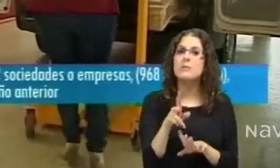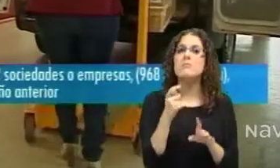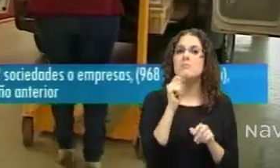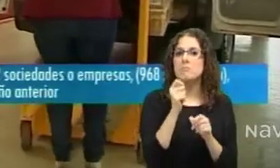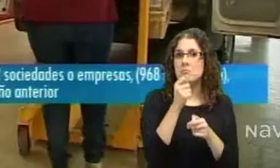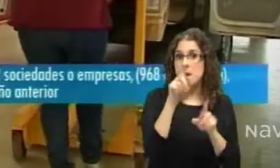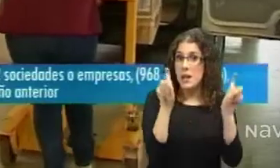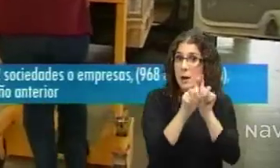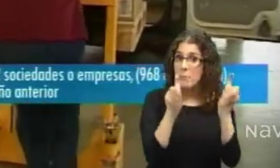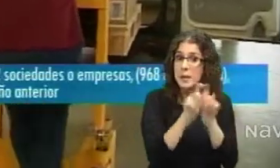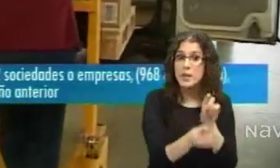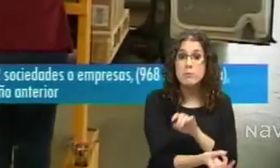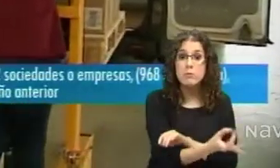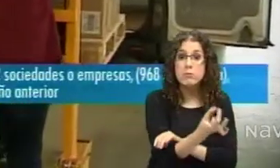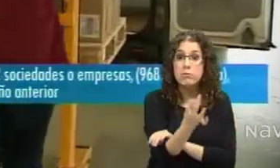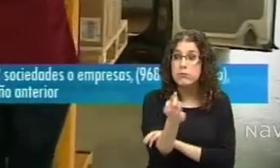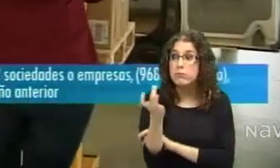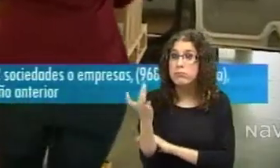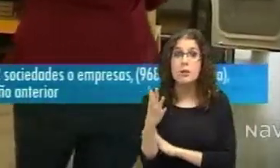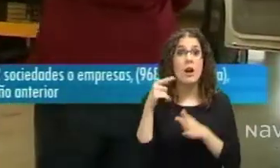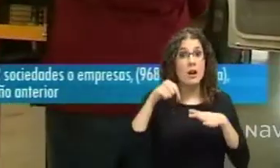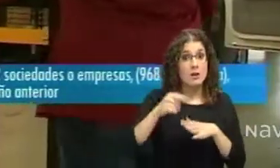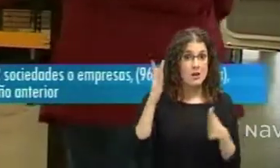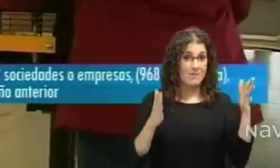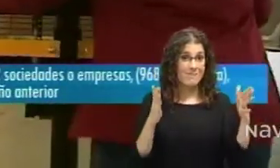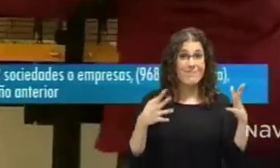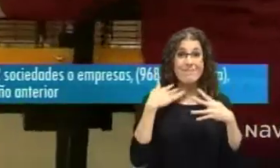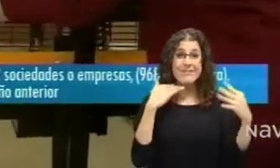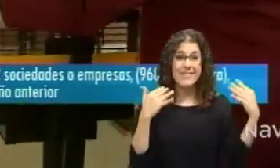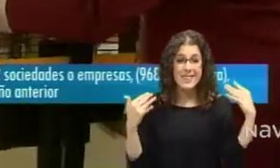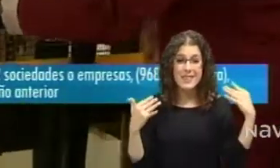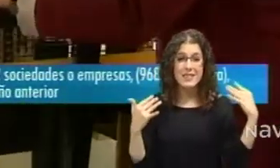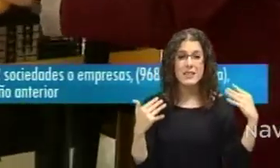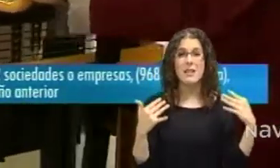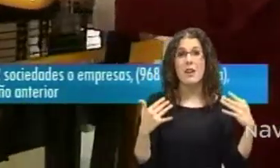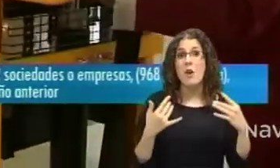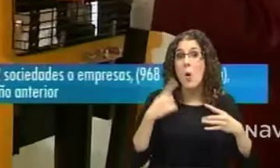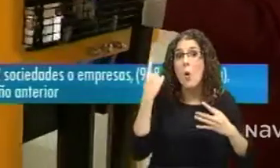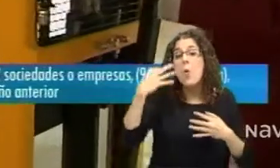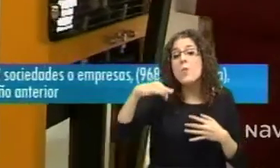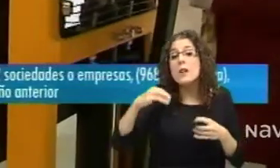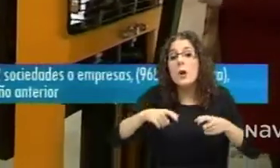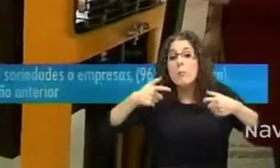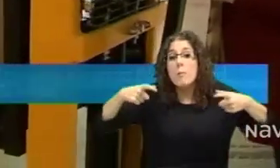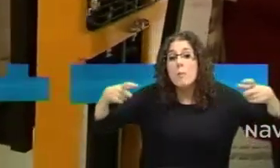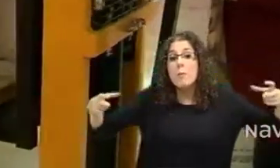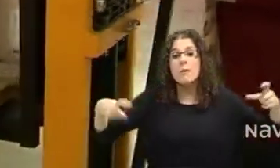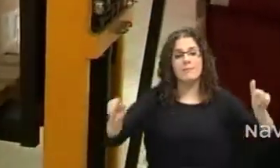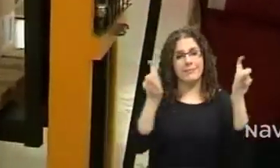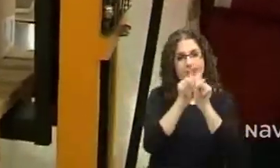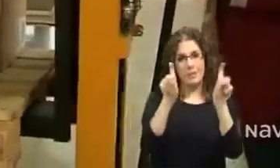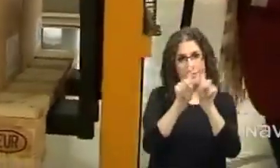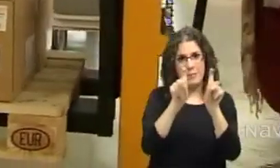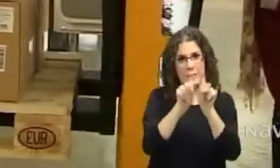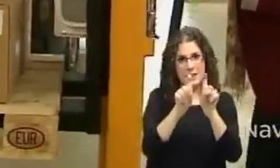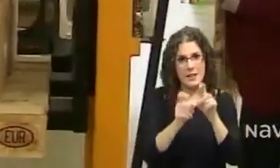que ha subido. Dentro de este clima de crisis económica que tenemos, la creación de empresas ha subido un poco más. Y en esto, la labor del notario